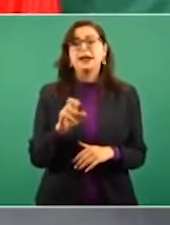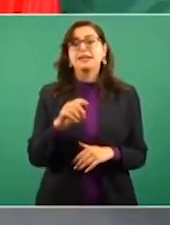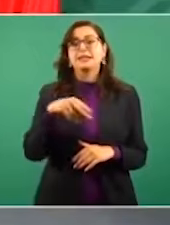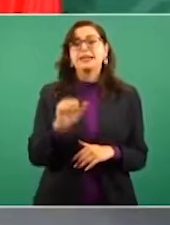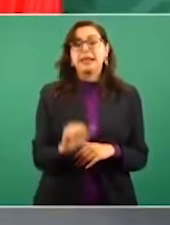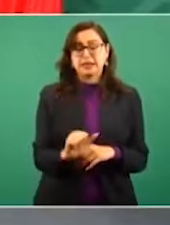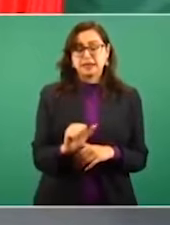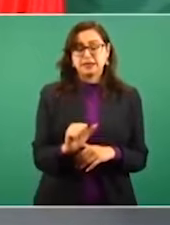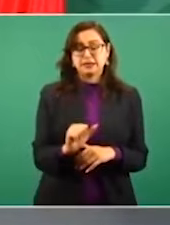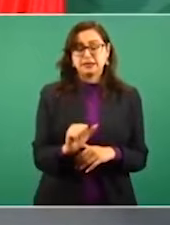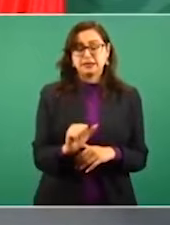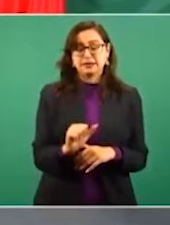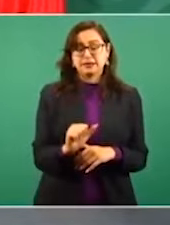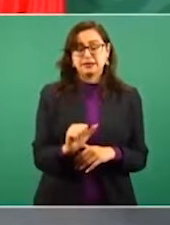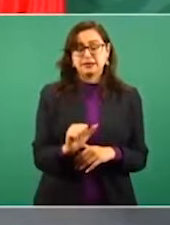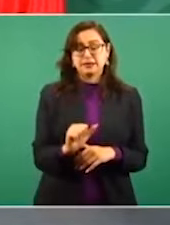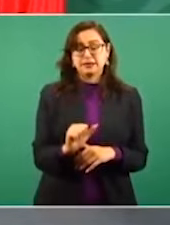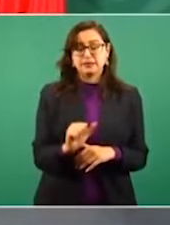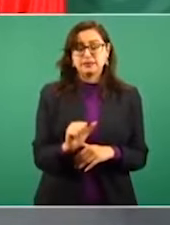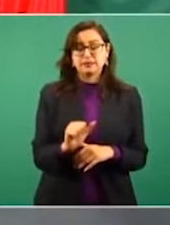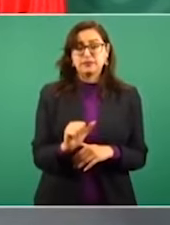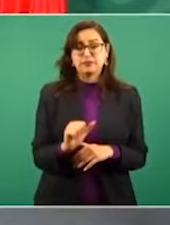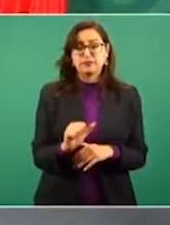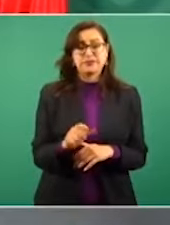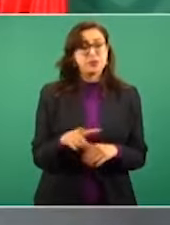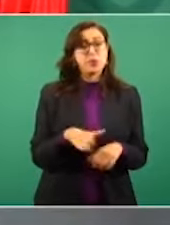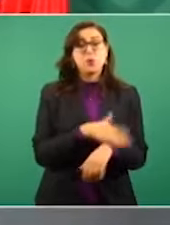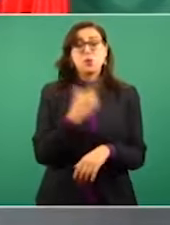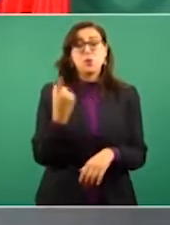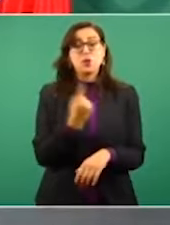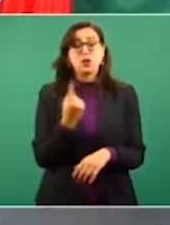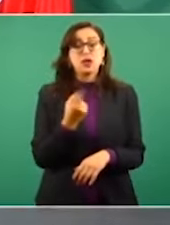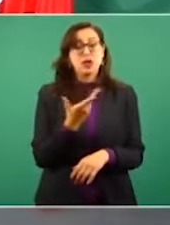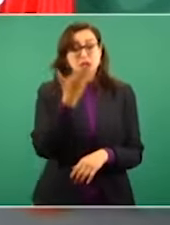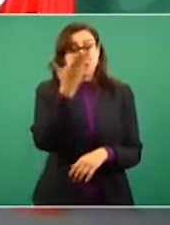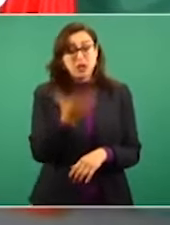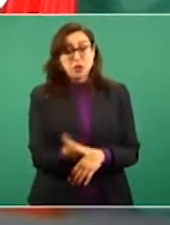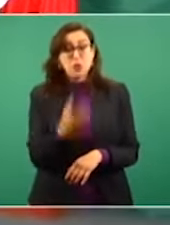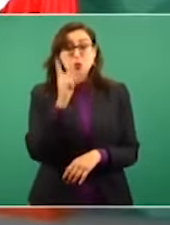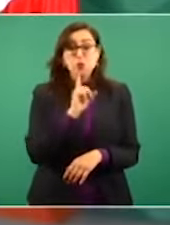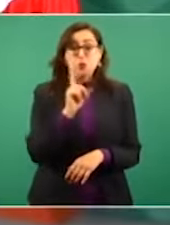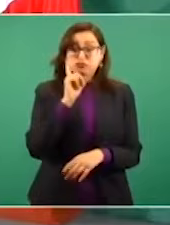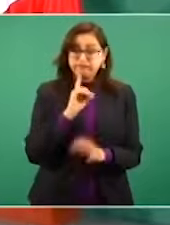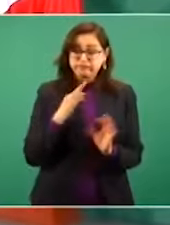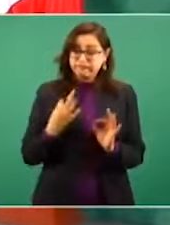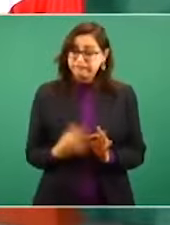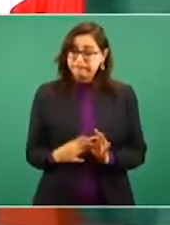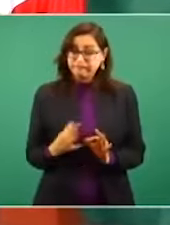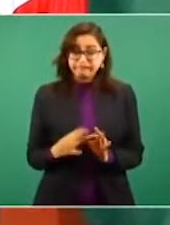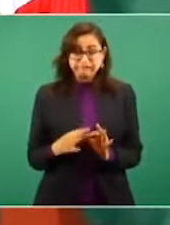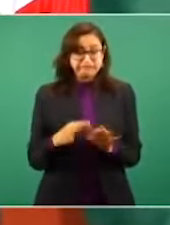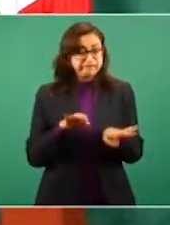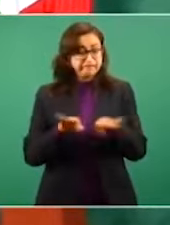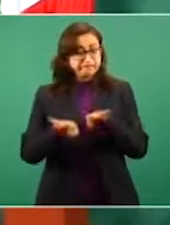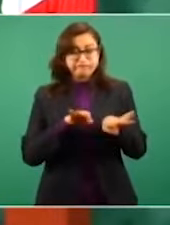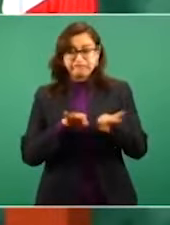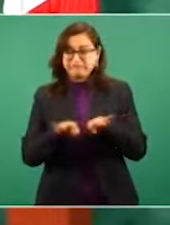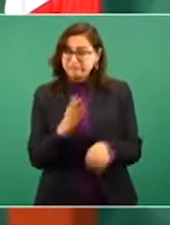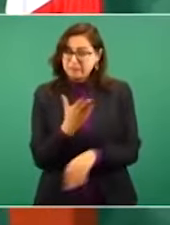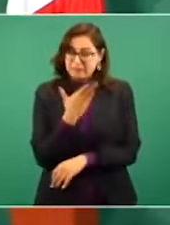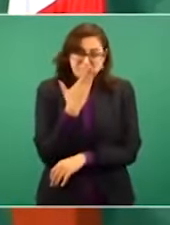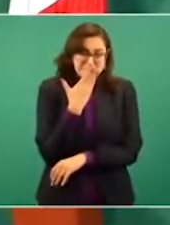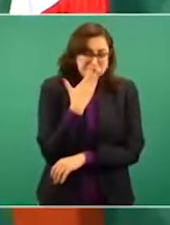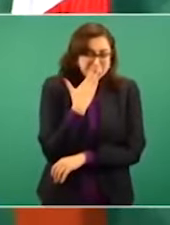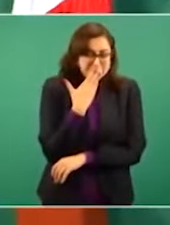estuvo haciendo muy buen trabajo en este